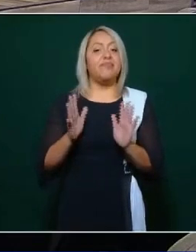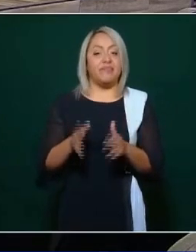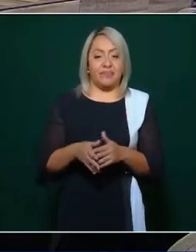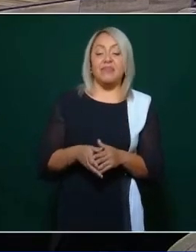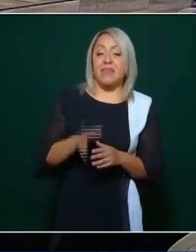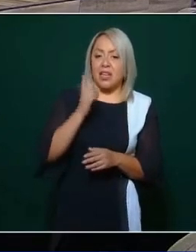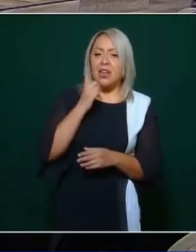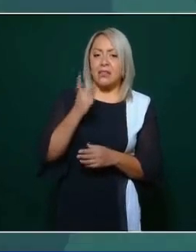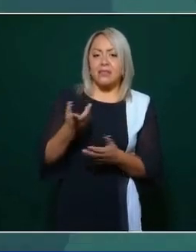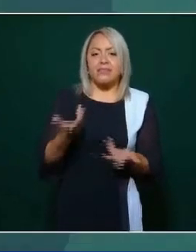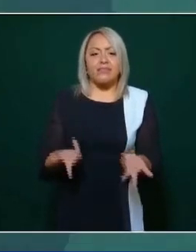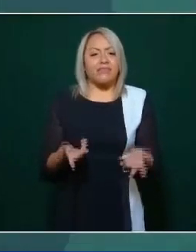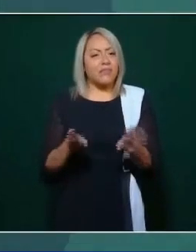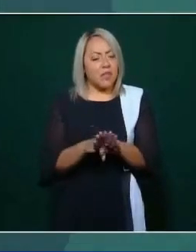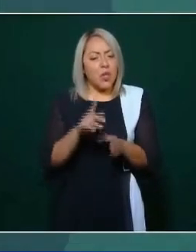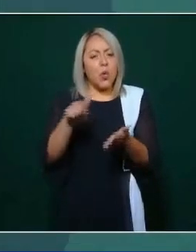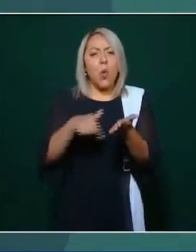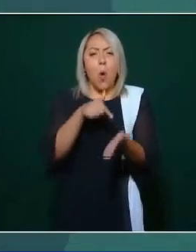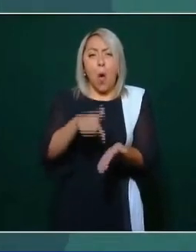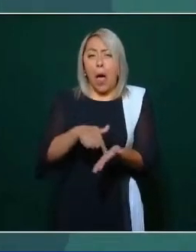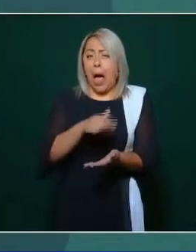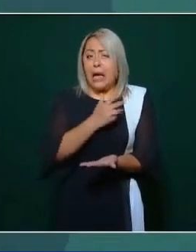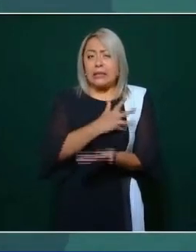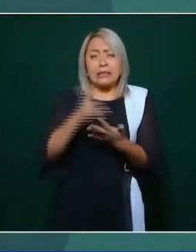y esto en las zonas más pobres